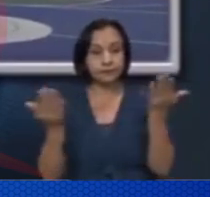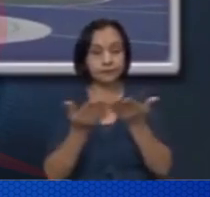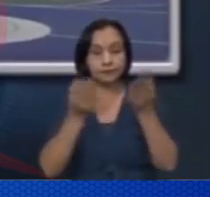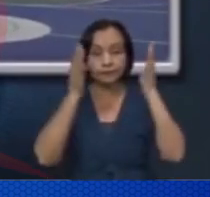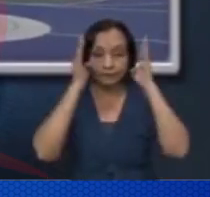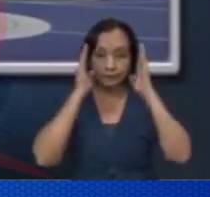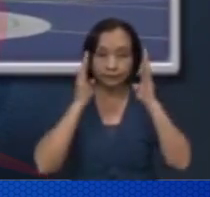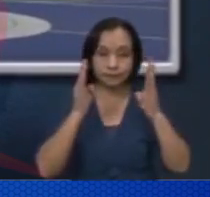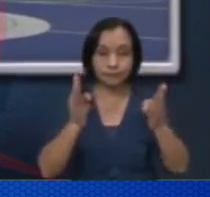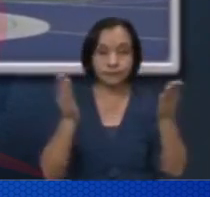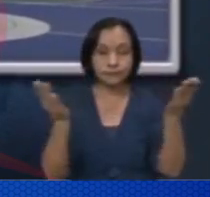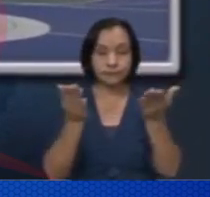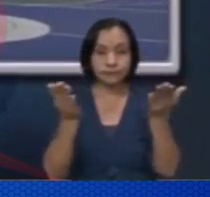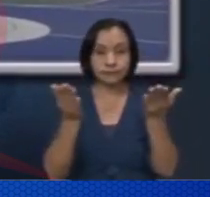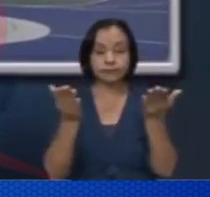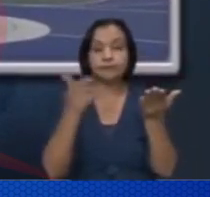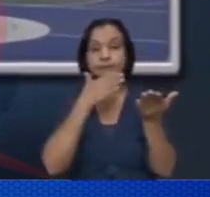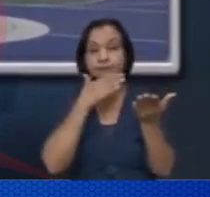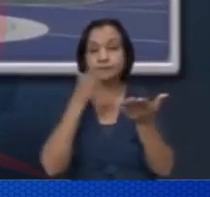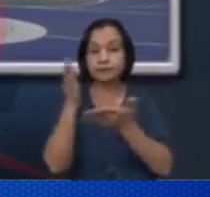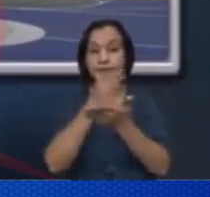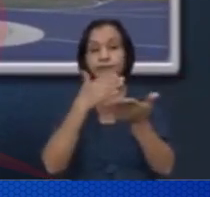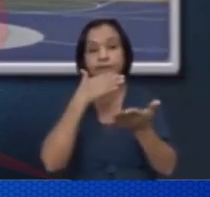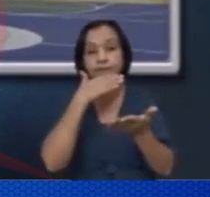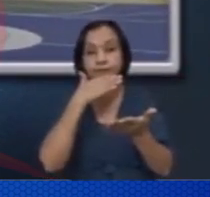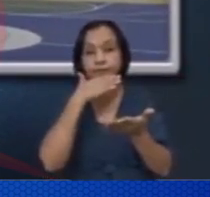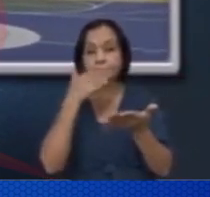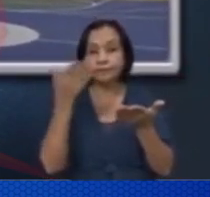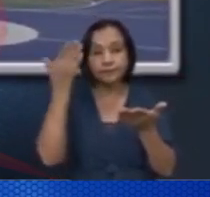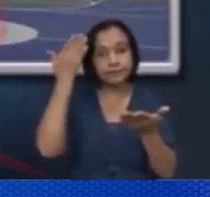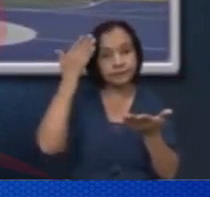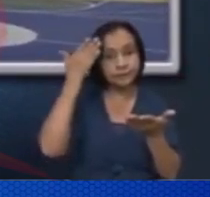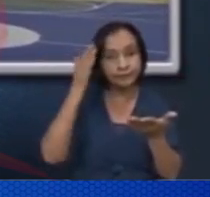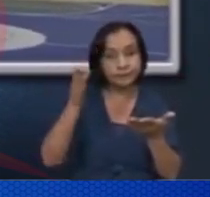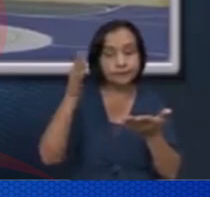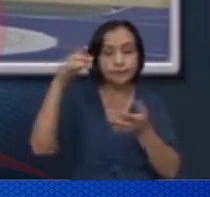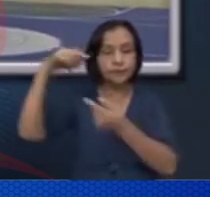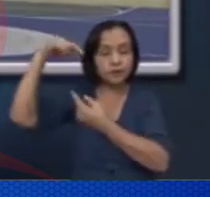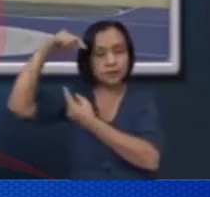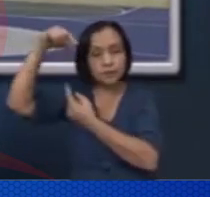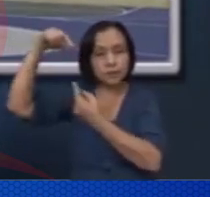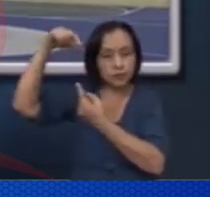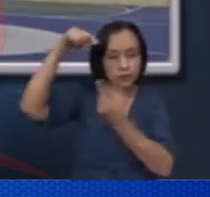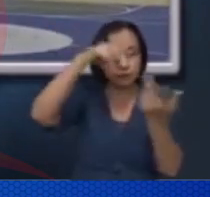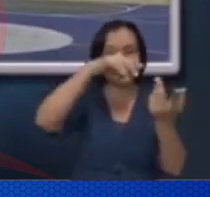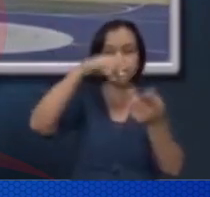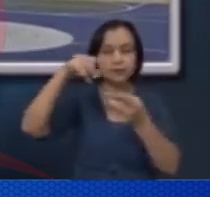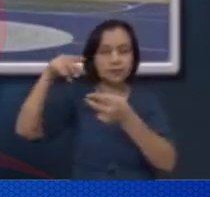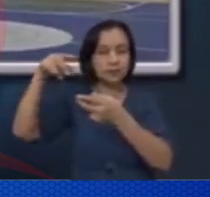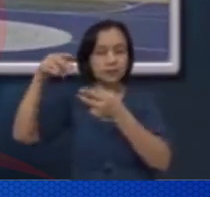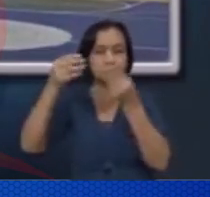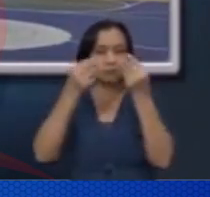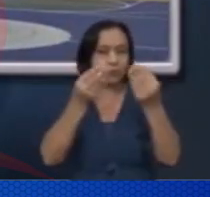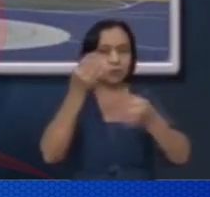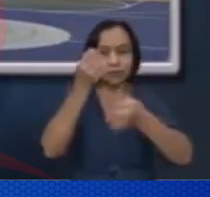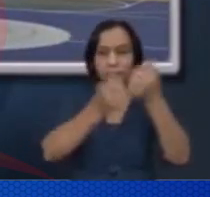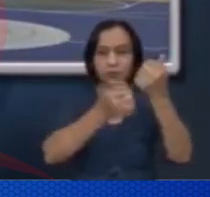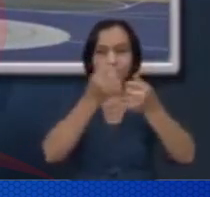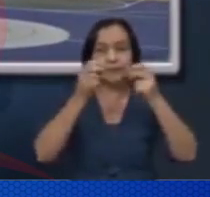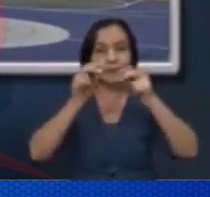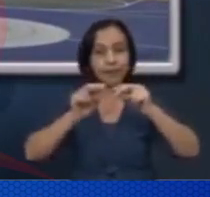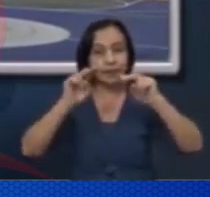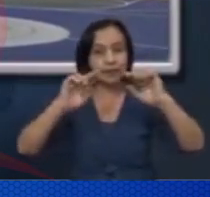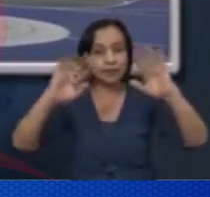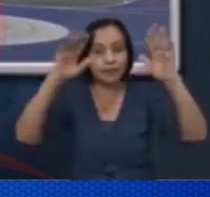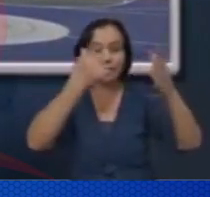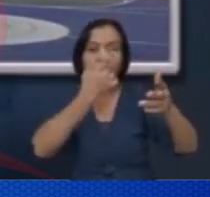Por ejemplo, acá tenemos el programa de inversión pública, que es, digamos, los proyectos de mayor relevancia a nivel nacional. Se han terminado nueve escuelas.